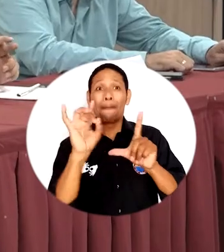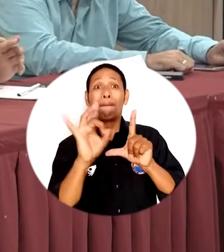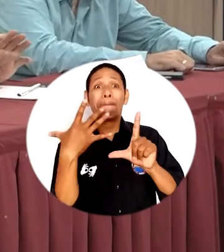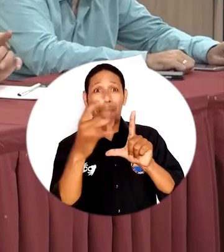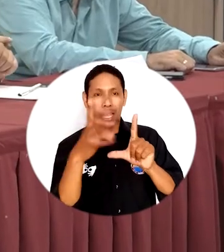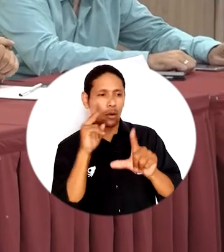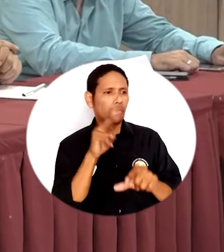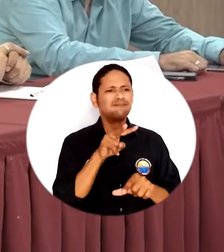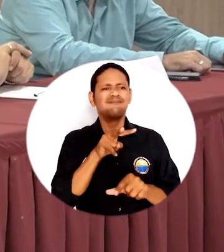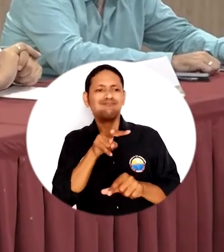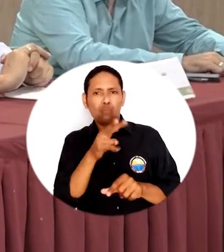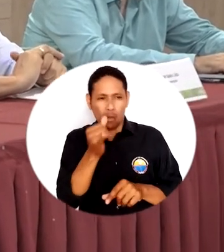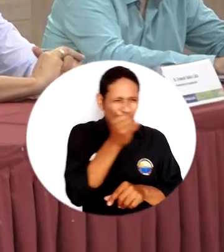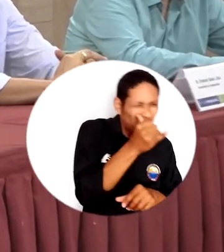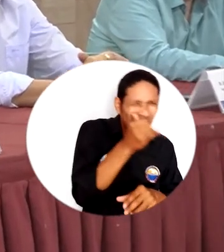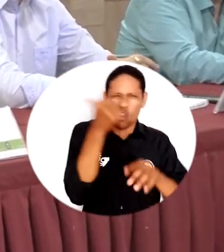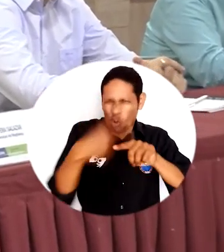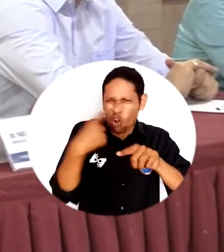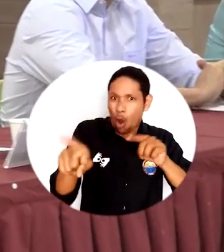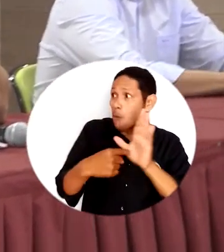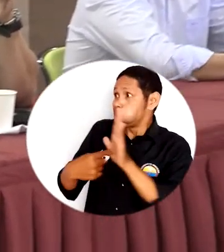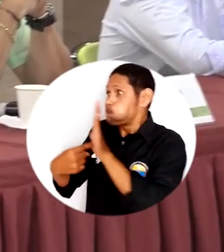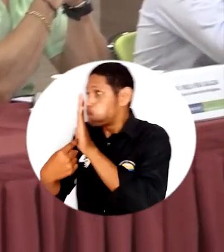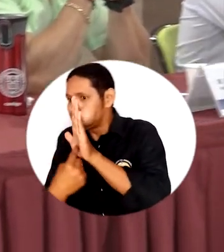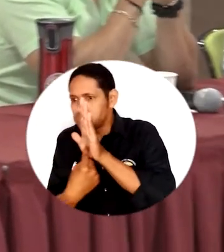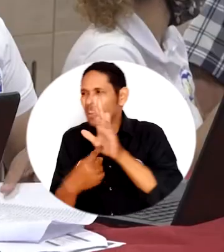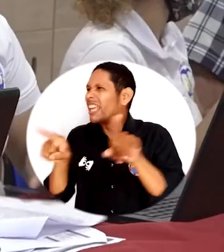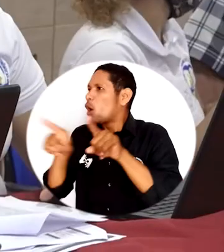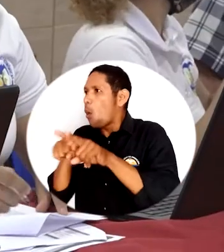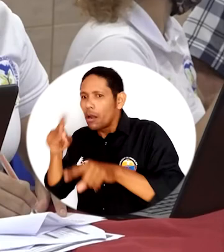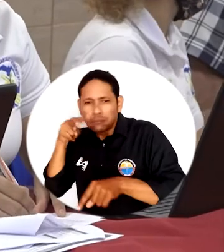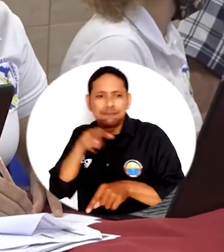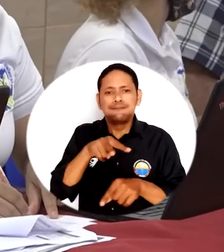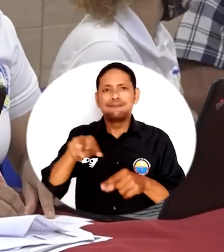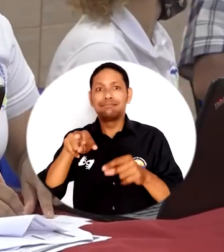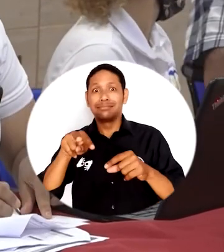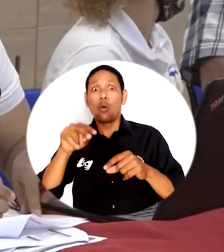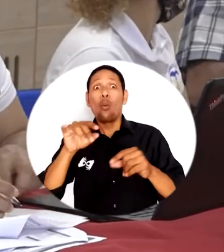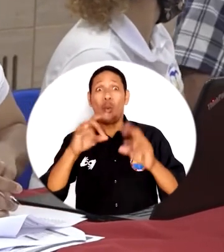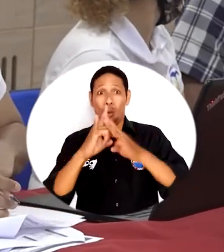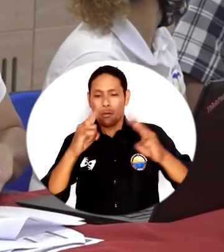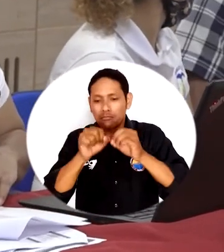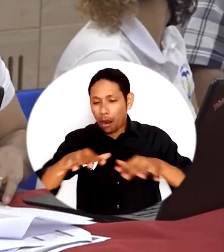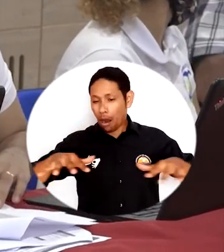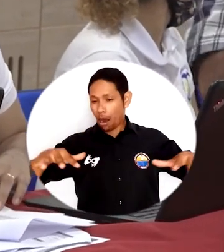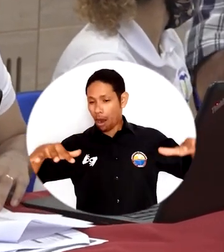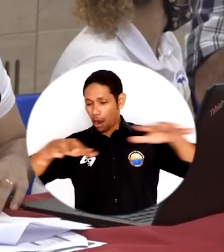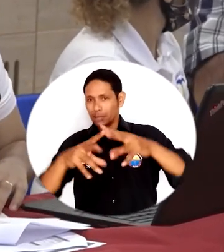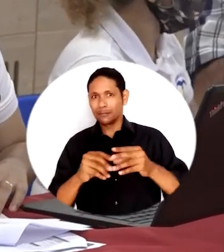realizó la visita virtual al campus a través de productos audiovisuales y finalmente se desarrolló el encuentro con los directivos